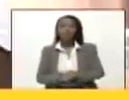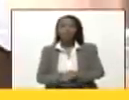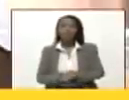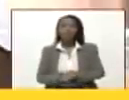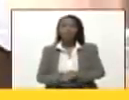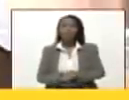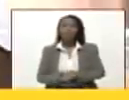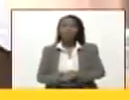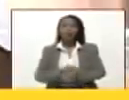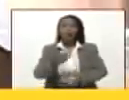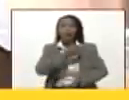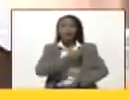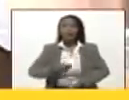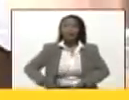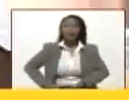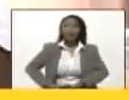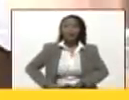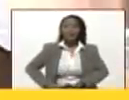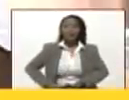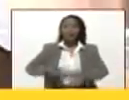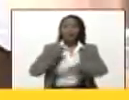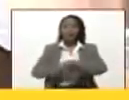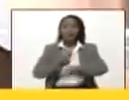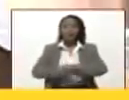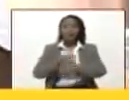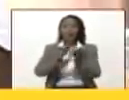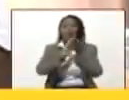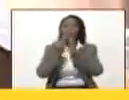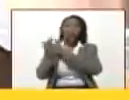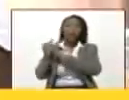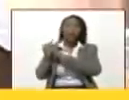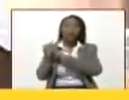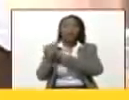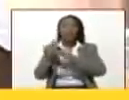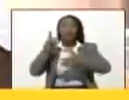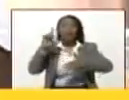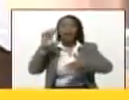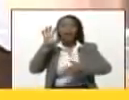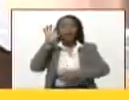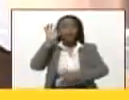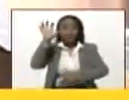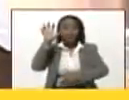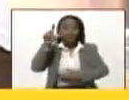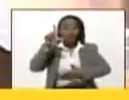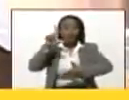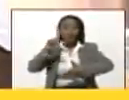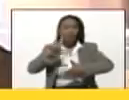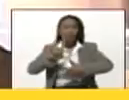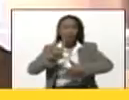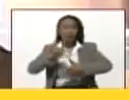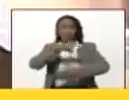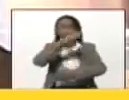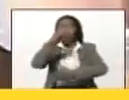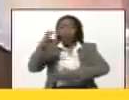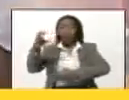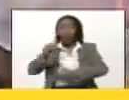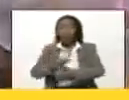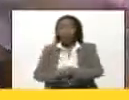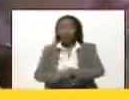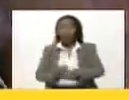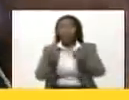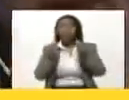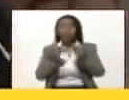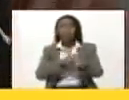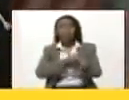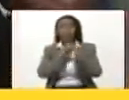a la presidencia protémpore de la Comunidad de Estados Latinoamericanos y Caribeños para